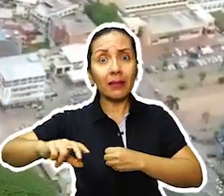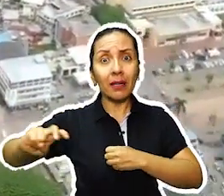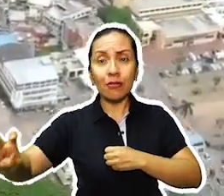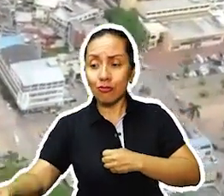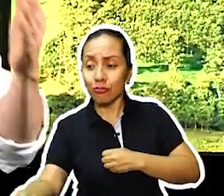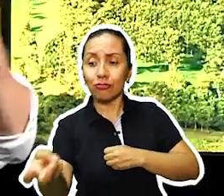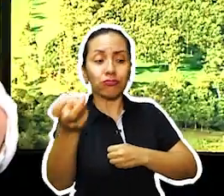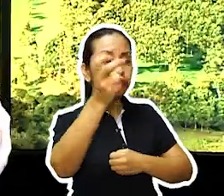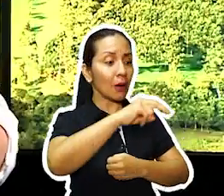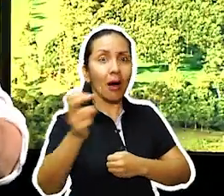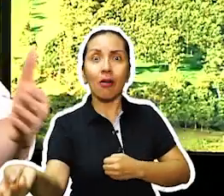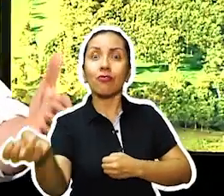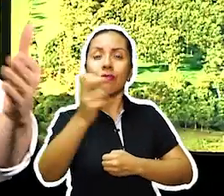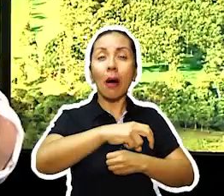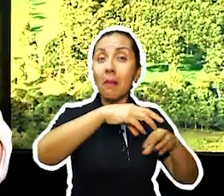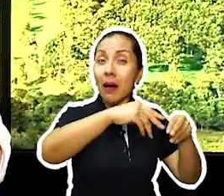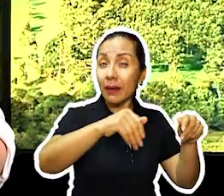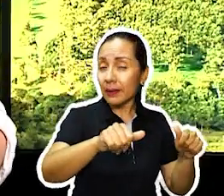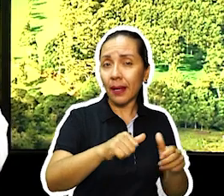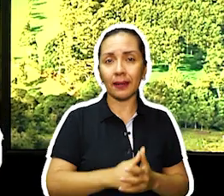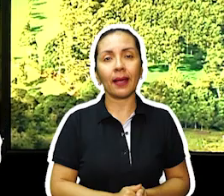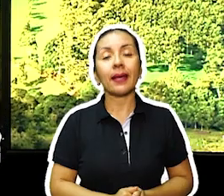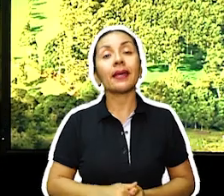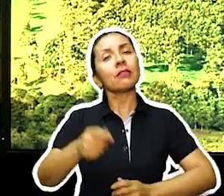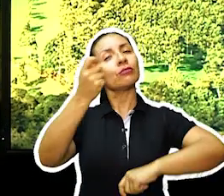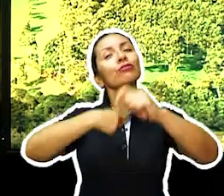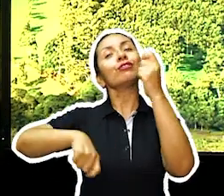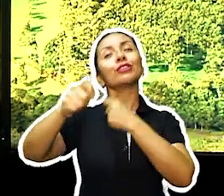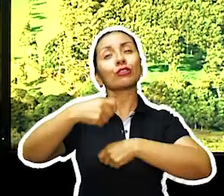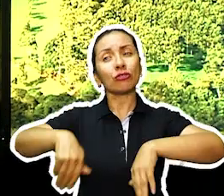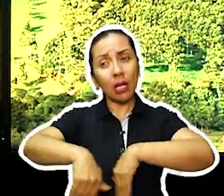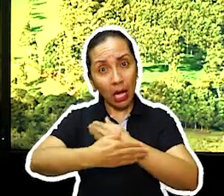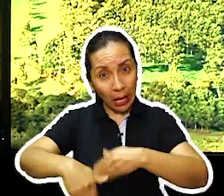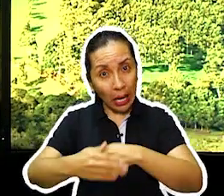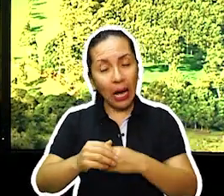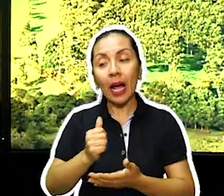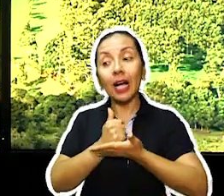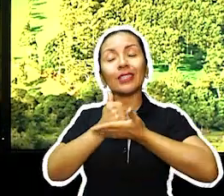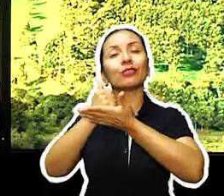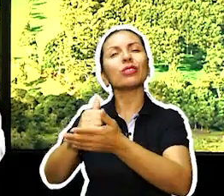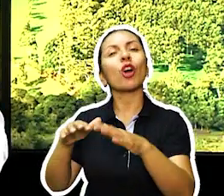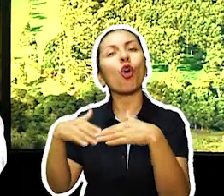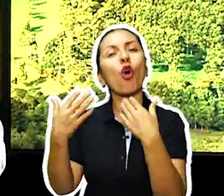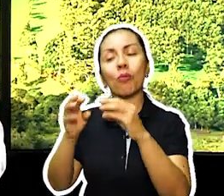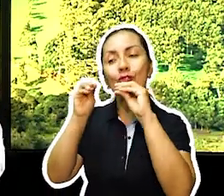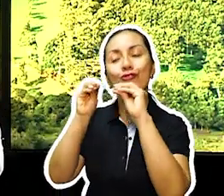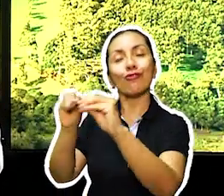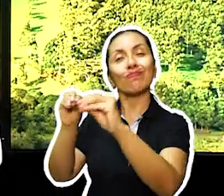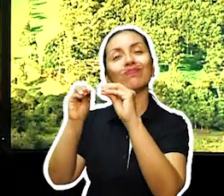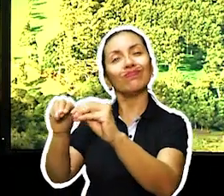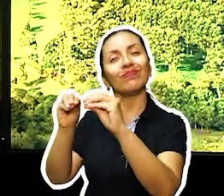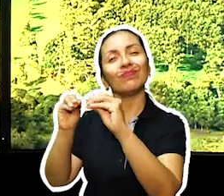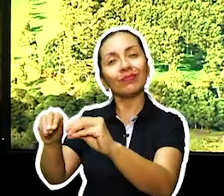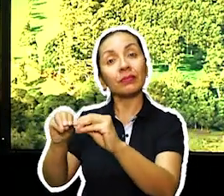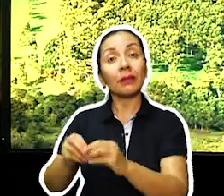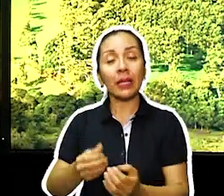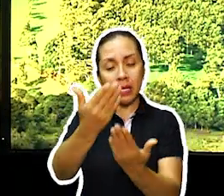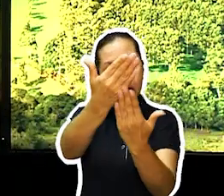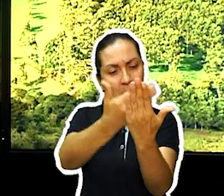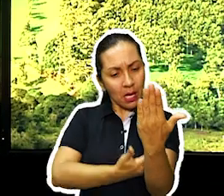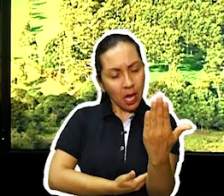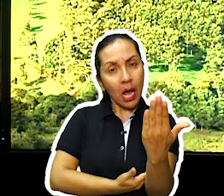Buenaventura. Aquellos que estén en actividades informales a poder resolverlos de fondo, facilitando la formalización, dando